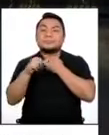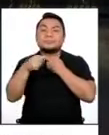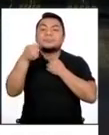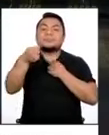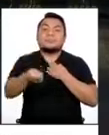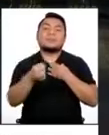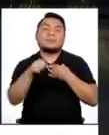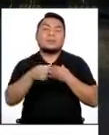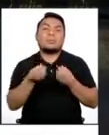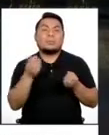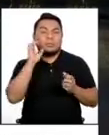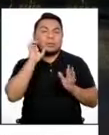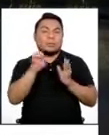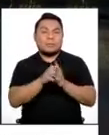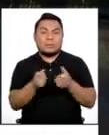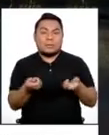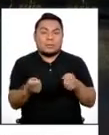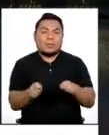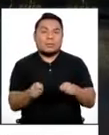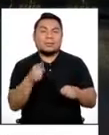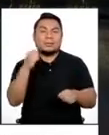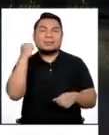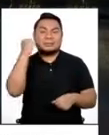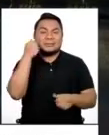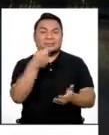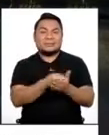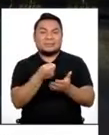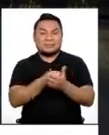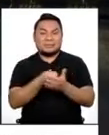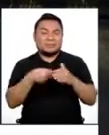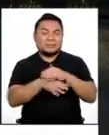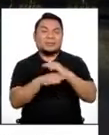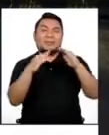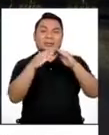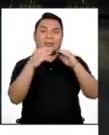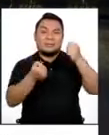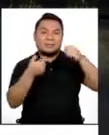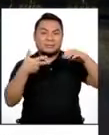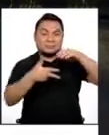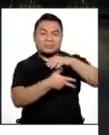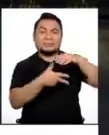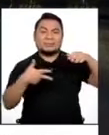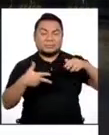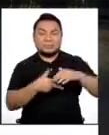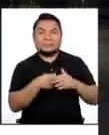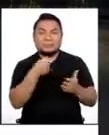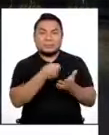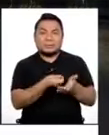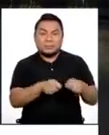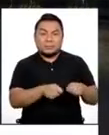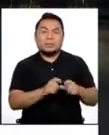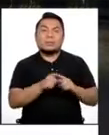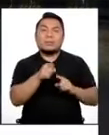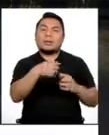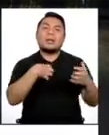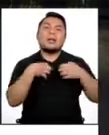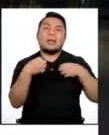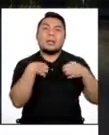porque si suspendemos los derechos de cobro de los concesionarios, estos los van a reclamar.